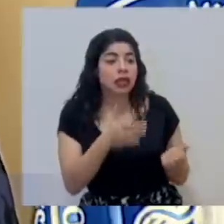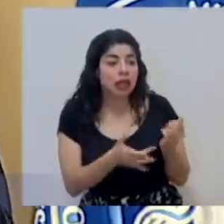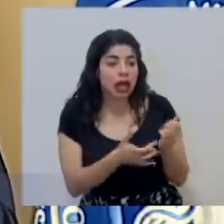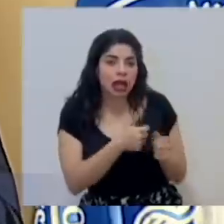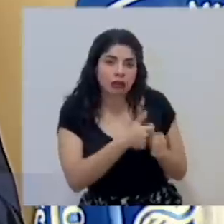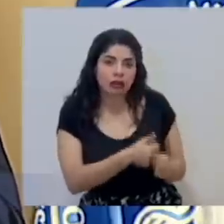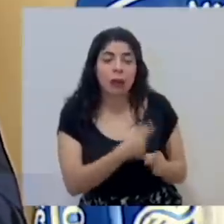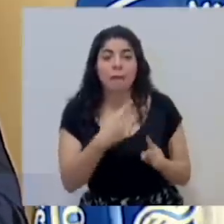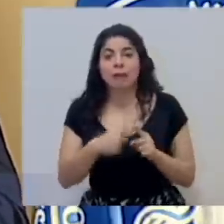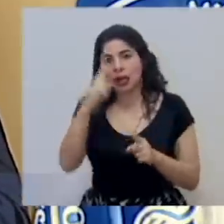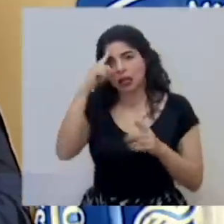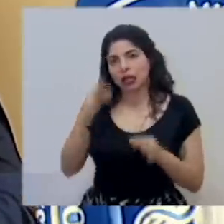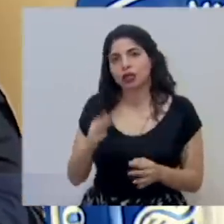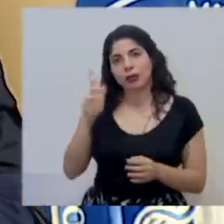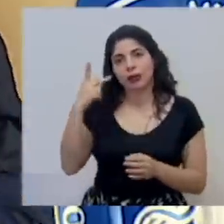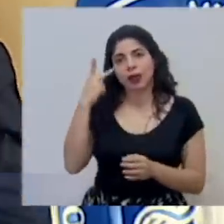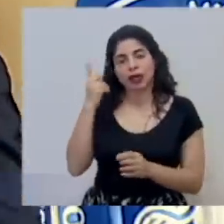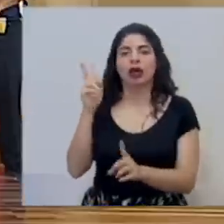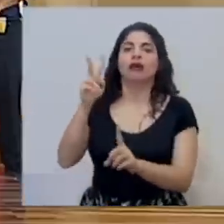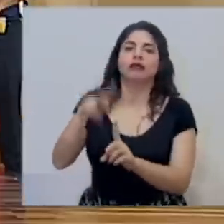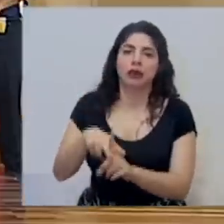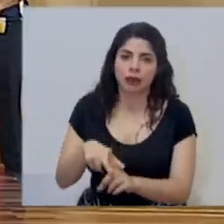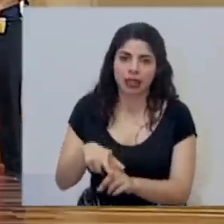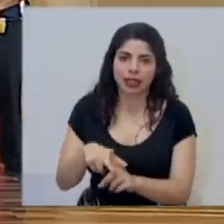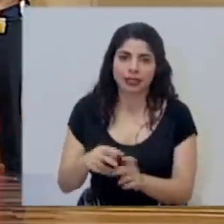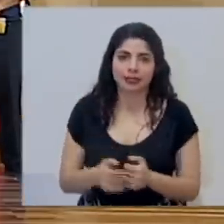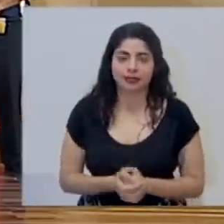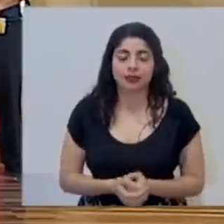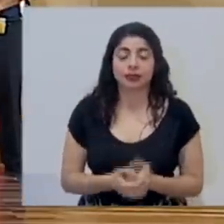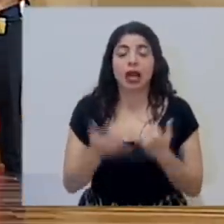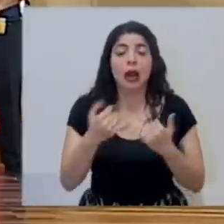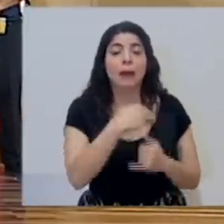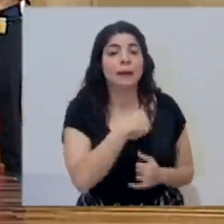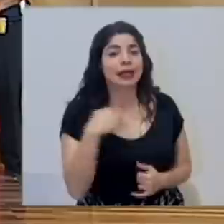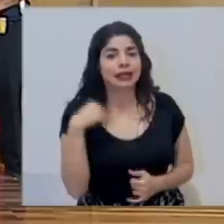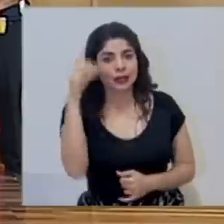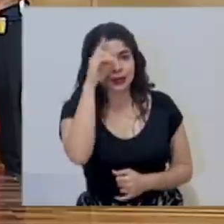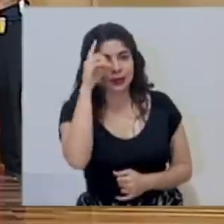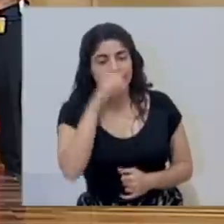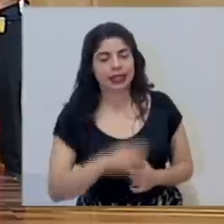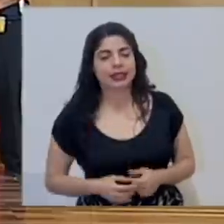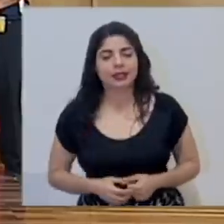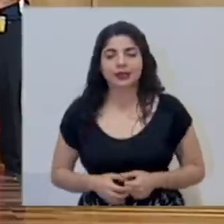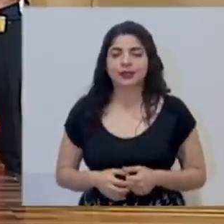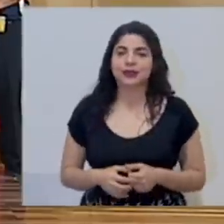y de una decisión política para implementar. Escuchamos al ministro Salas.